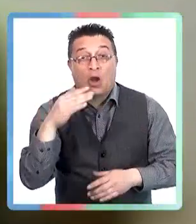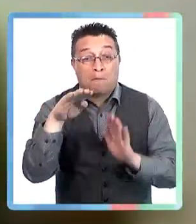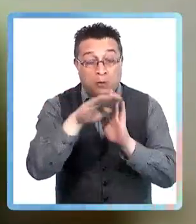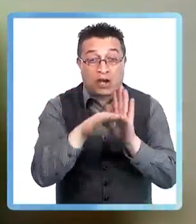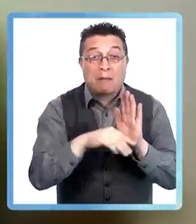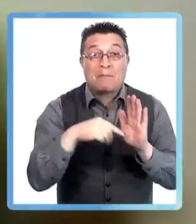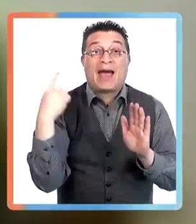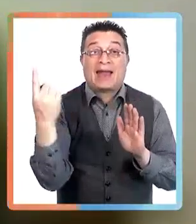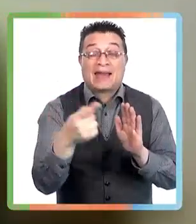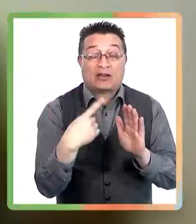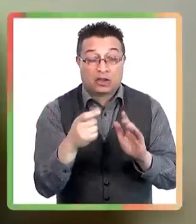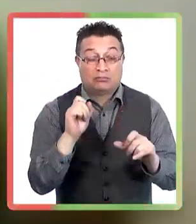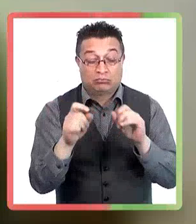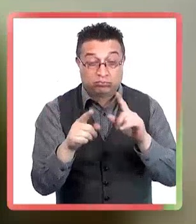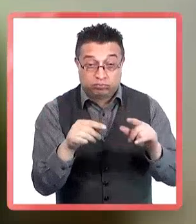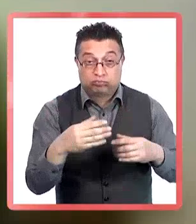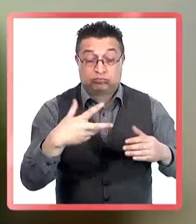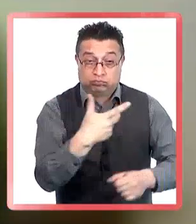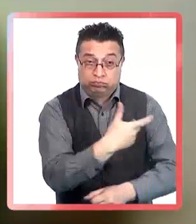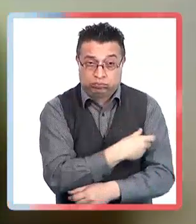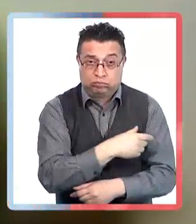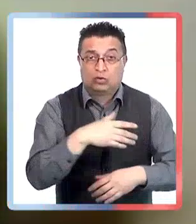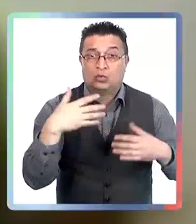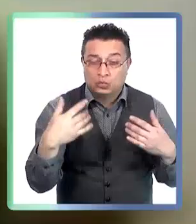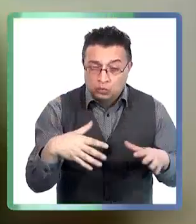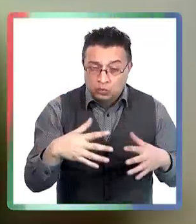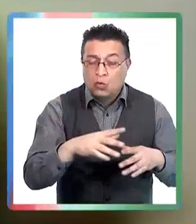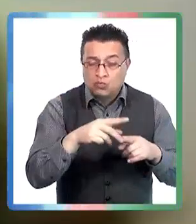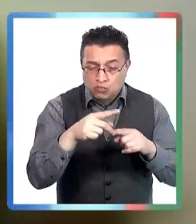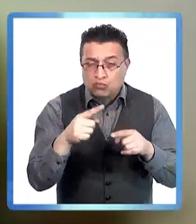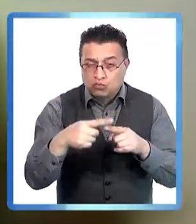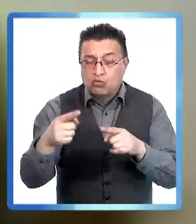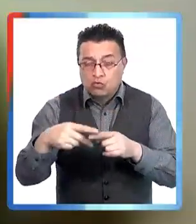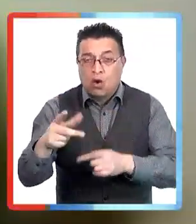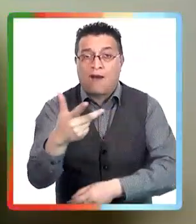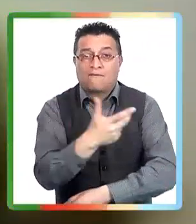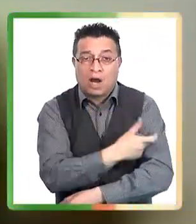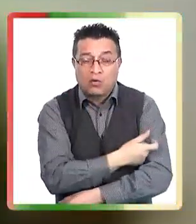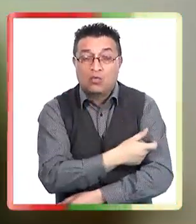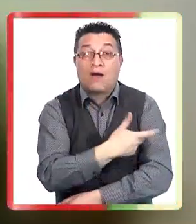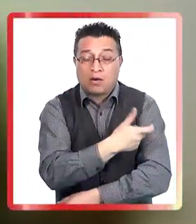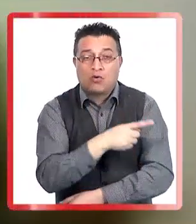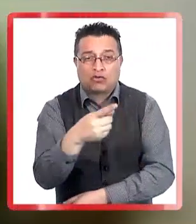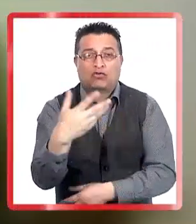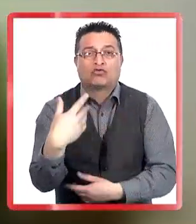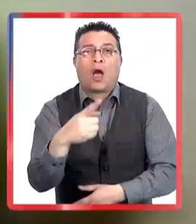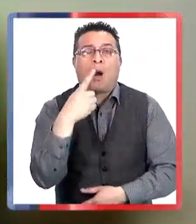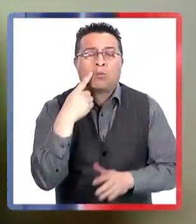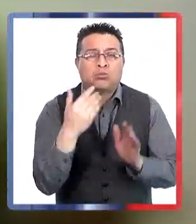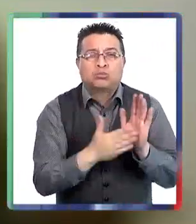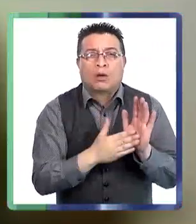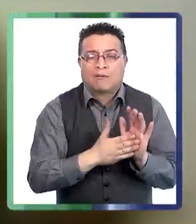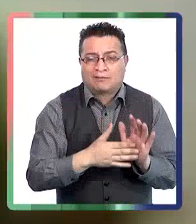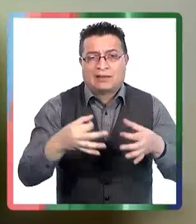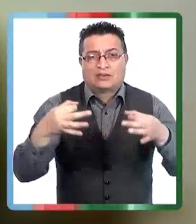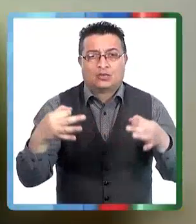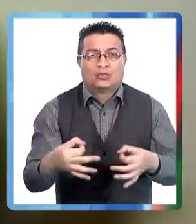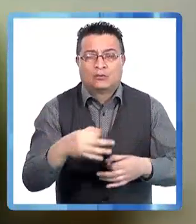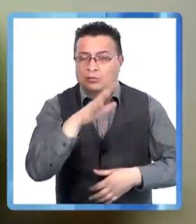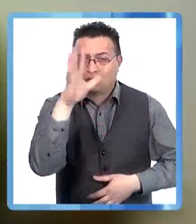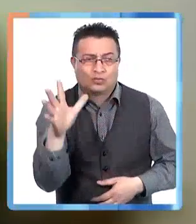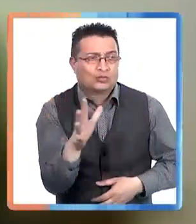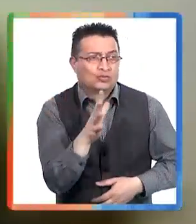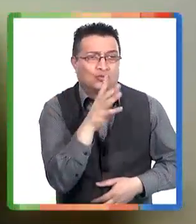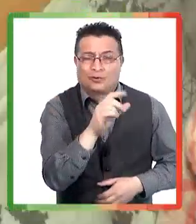Nadie puede decir que las vacunas son 100% seguras porque en la medicina nada es 100%. Existen algunas vacunas que dan problemas, sí, pero